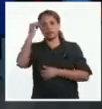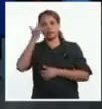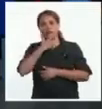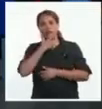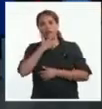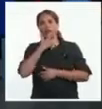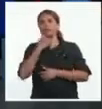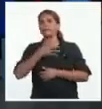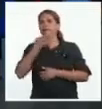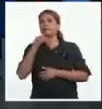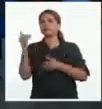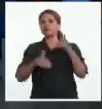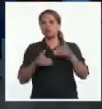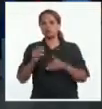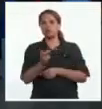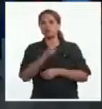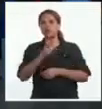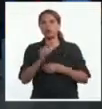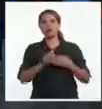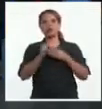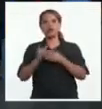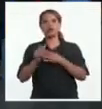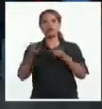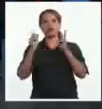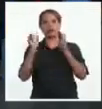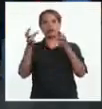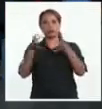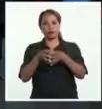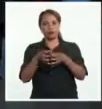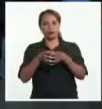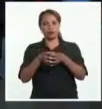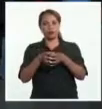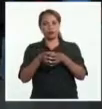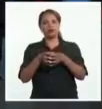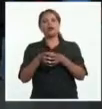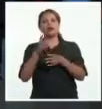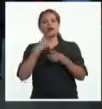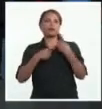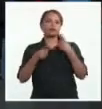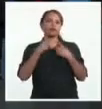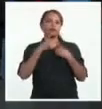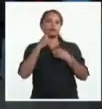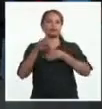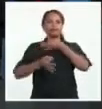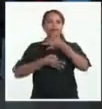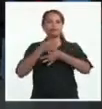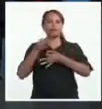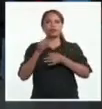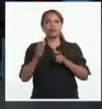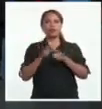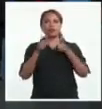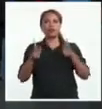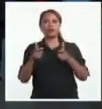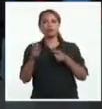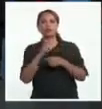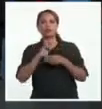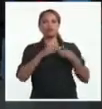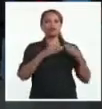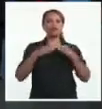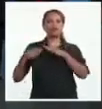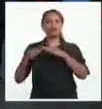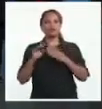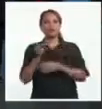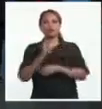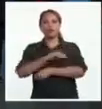la asistencia de ambos líderes a la reunión del G-20. En un contexto matizado por el incremento de las tensiones entre ambas naciones